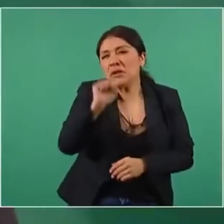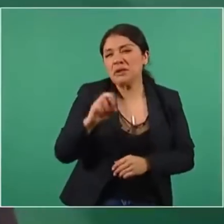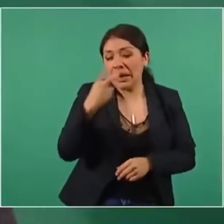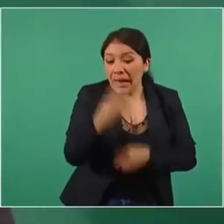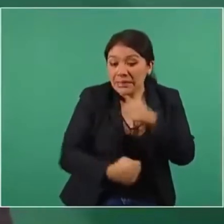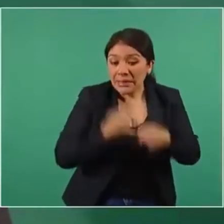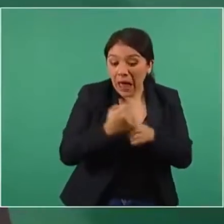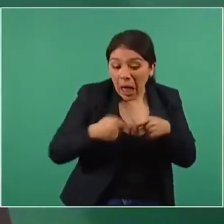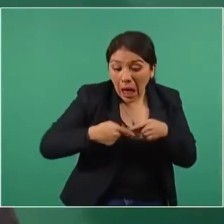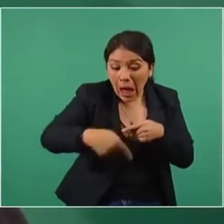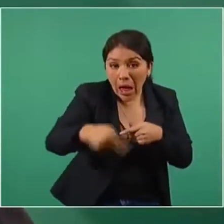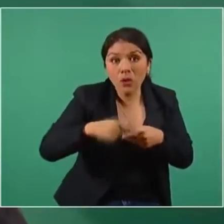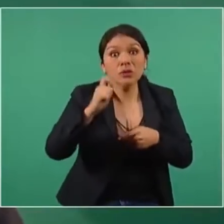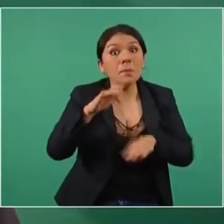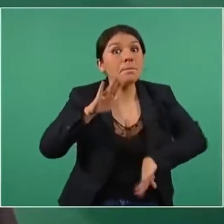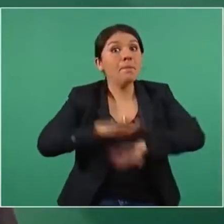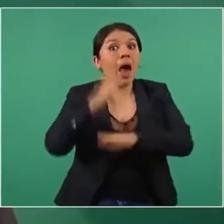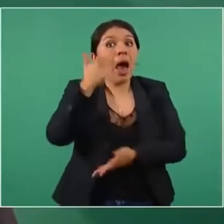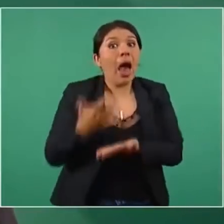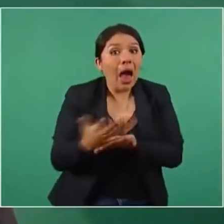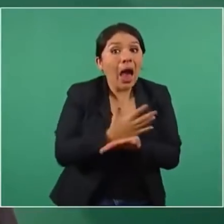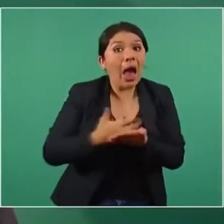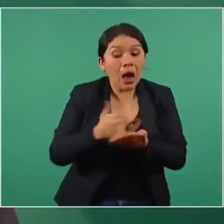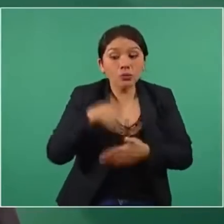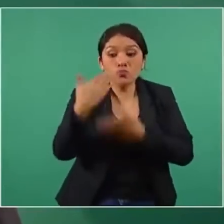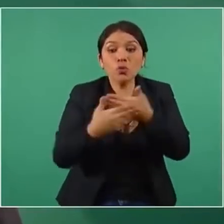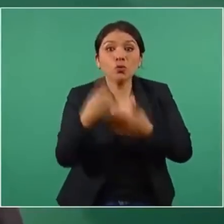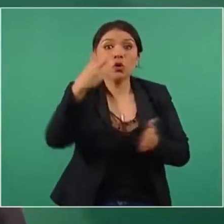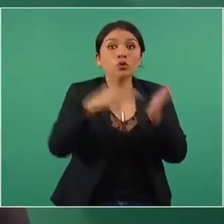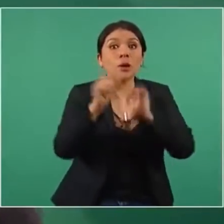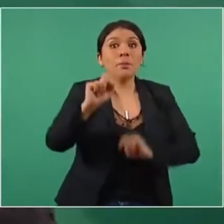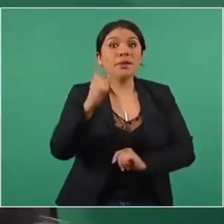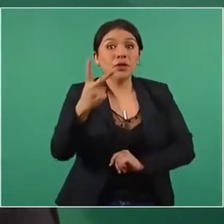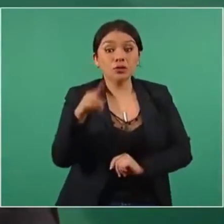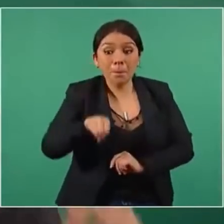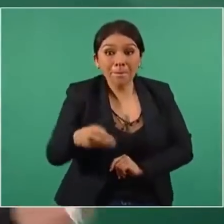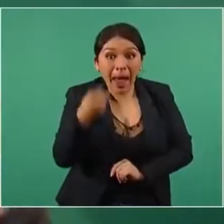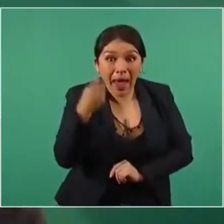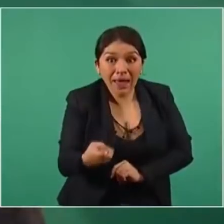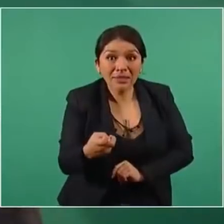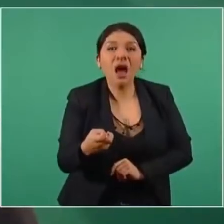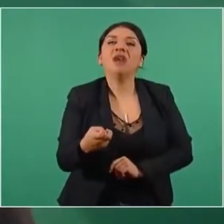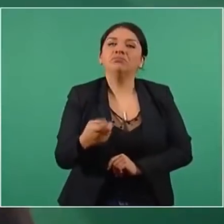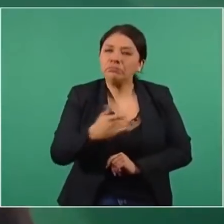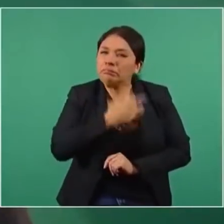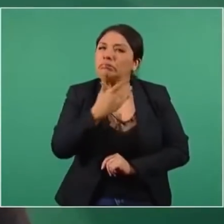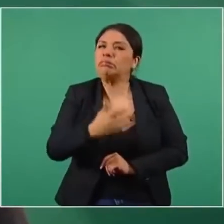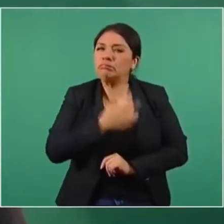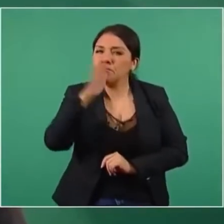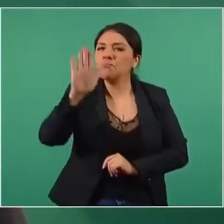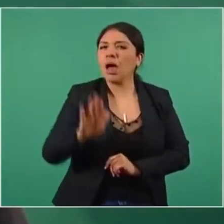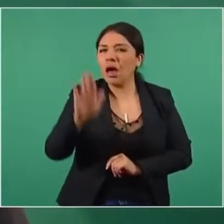signifique mayores utilidades para mayo de 2022. Entonces, ese